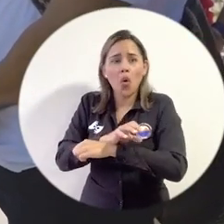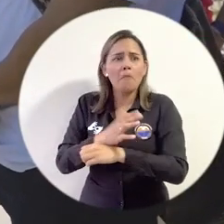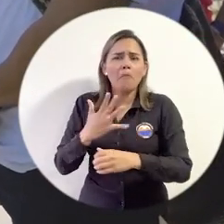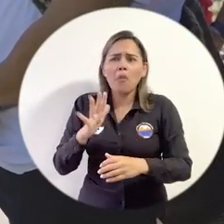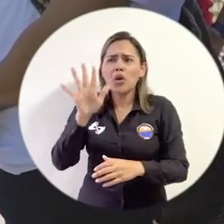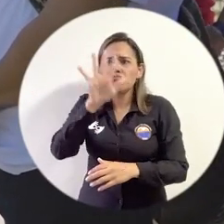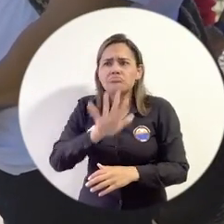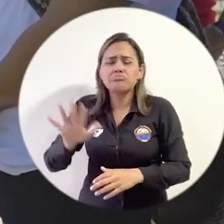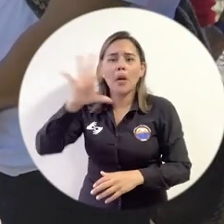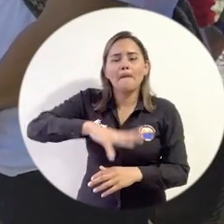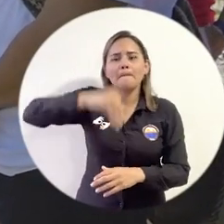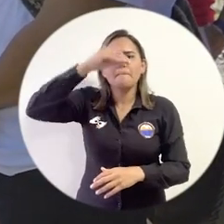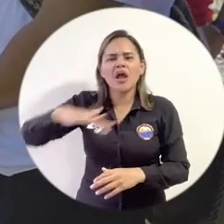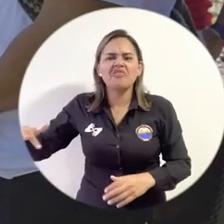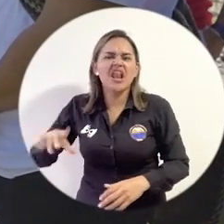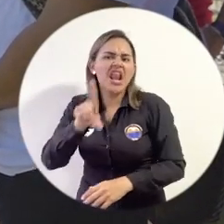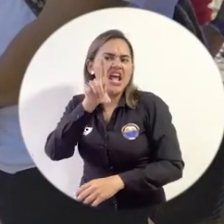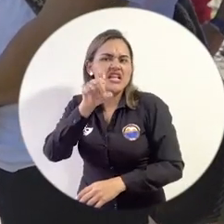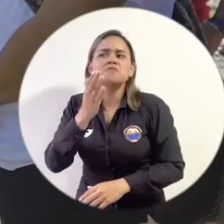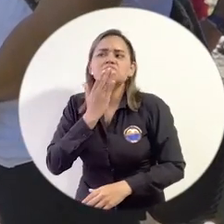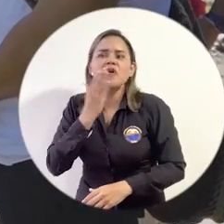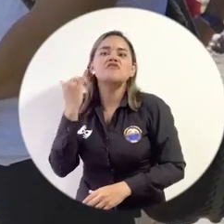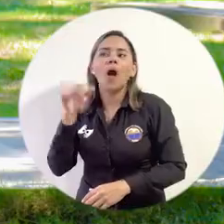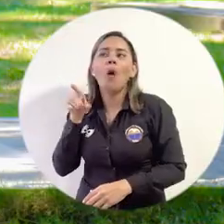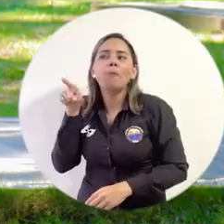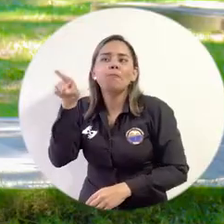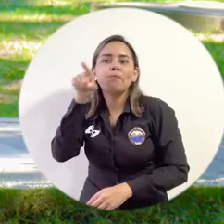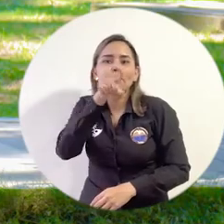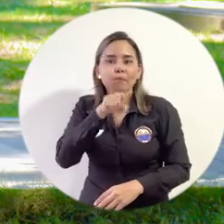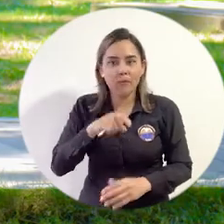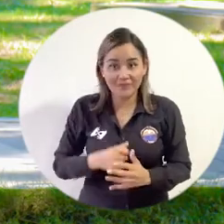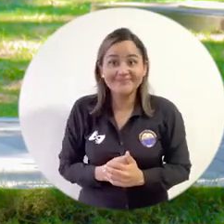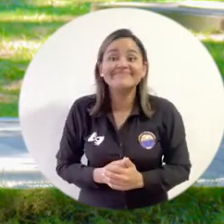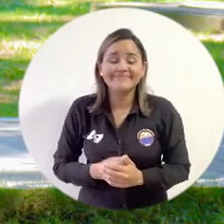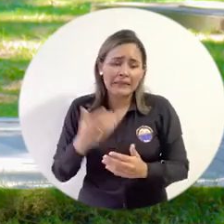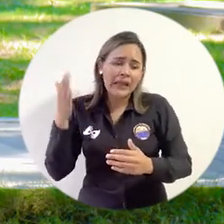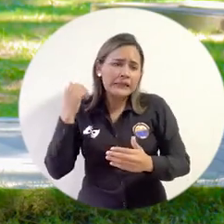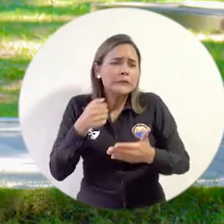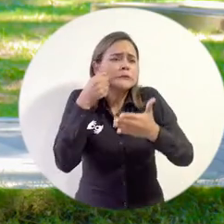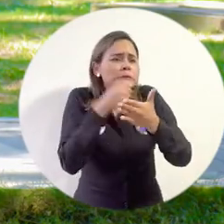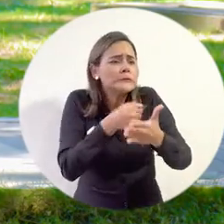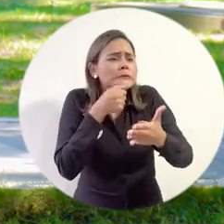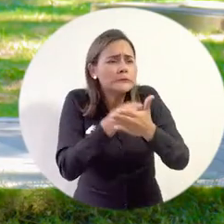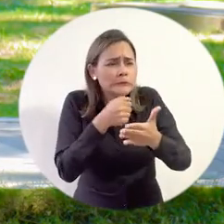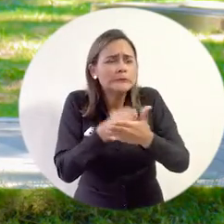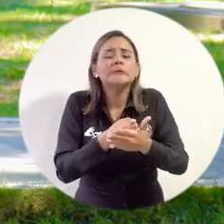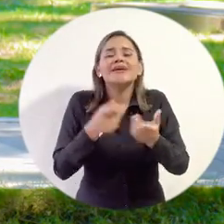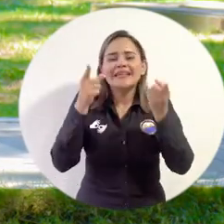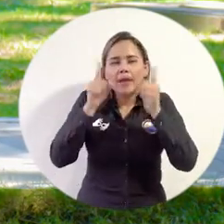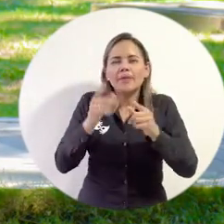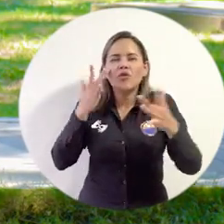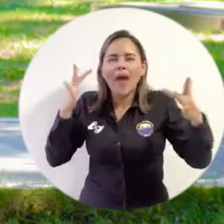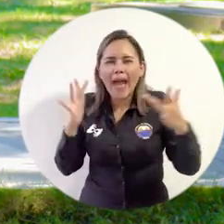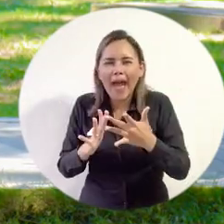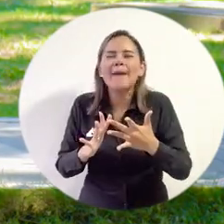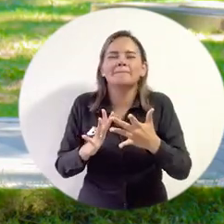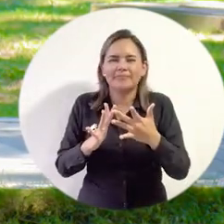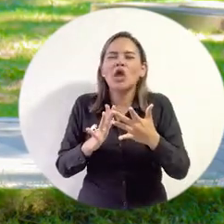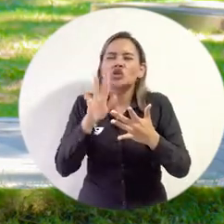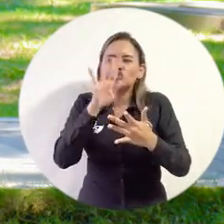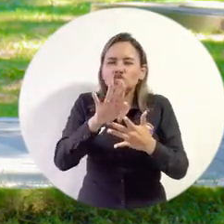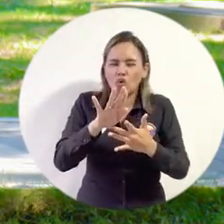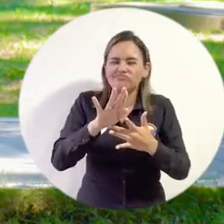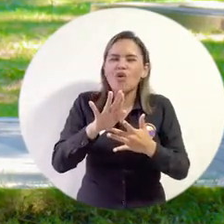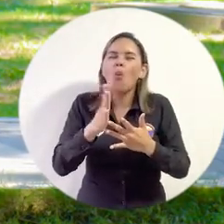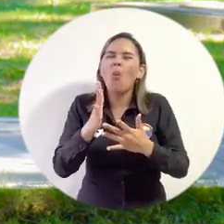por un lado estábamos tocando puertas, creamos una plataforma de crowdfunding, financiación colectiva y en parte